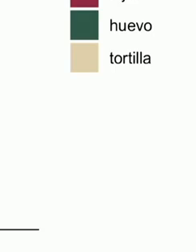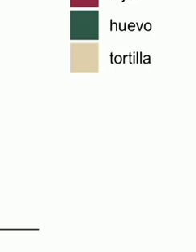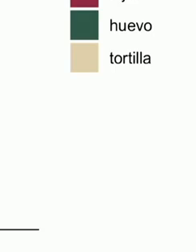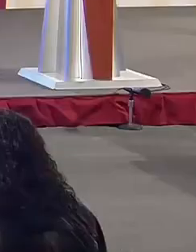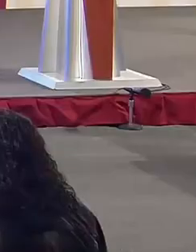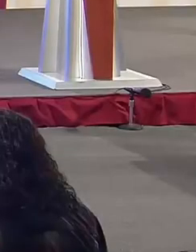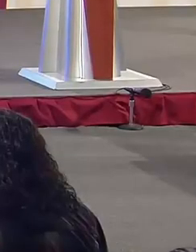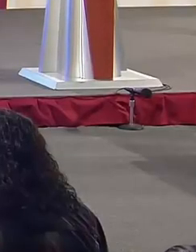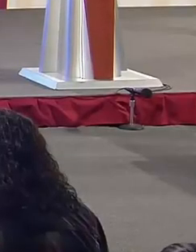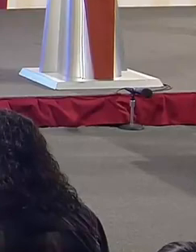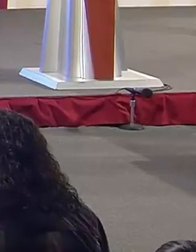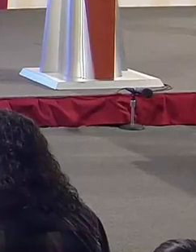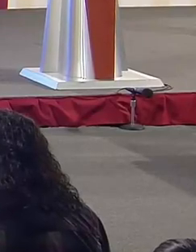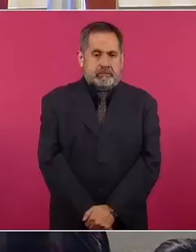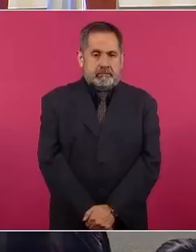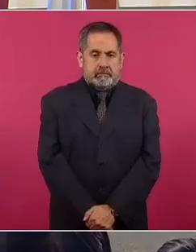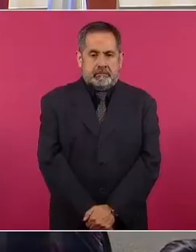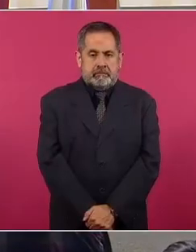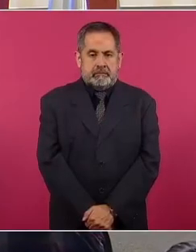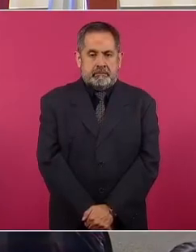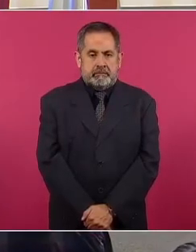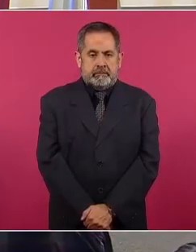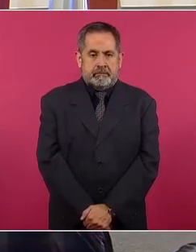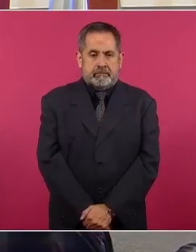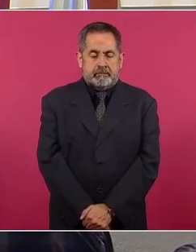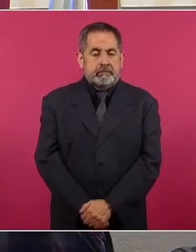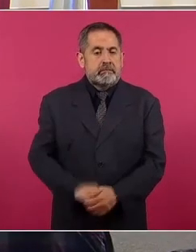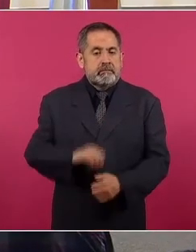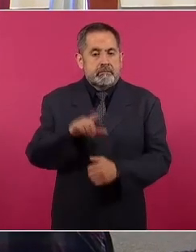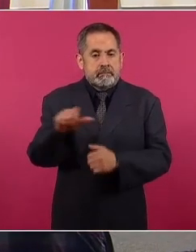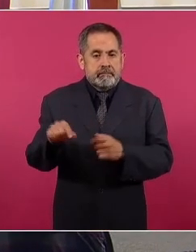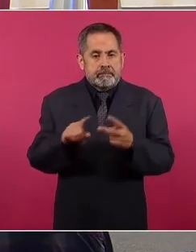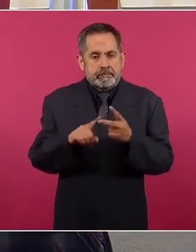Este es huevo,